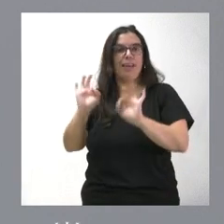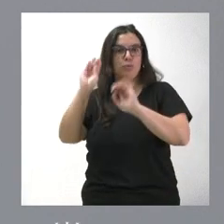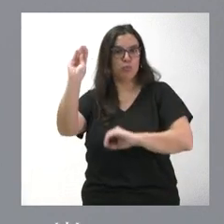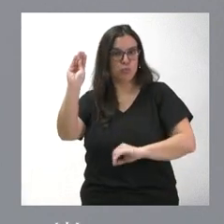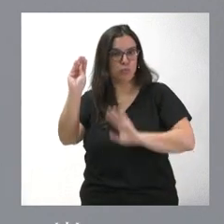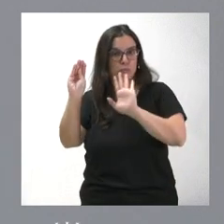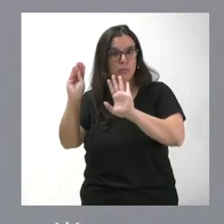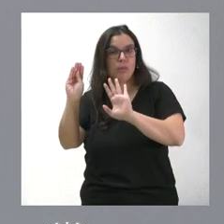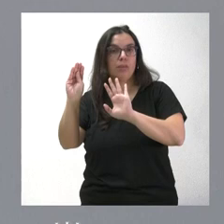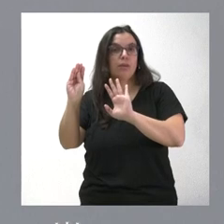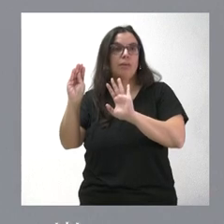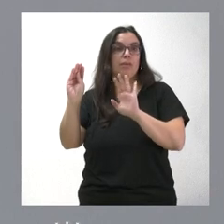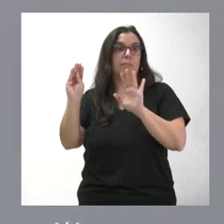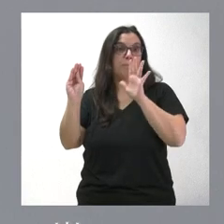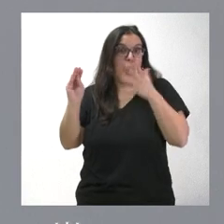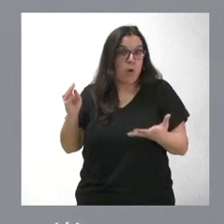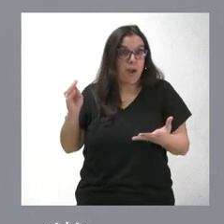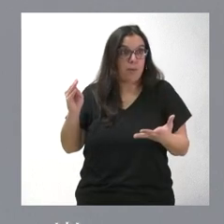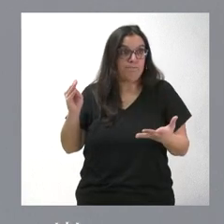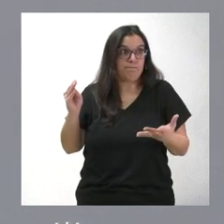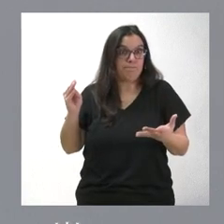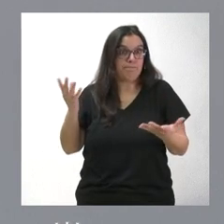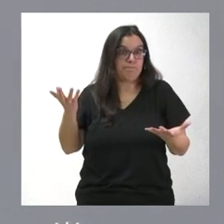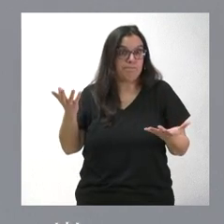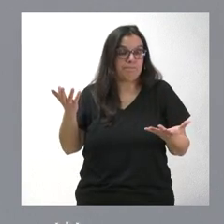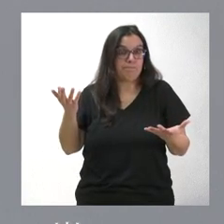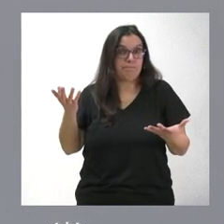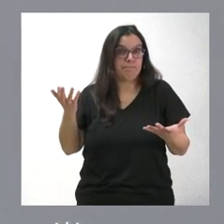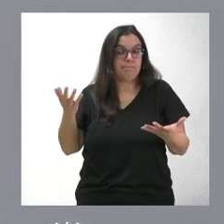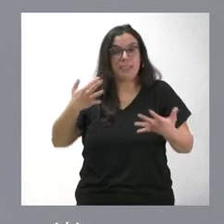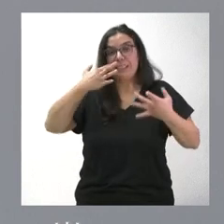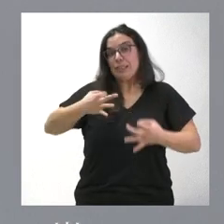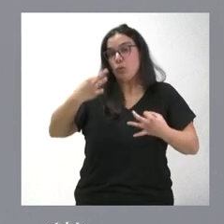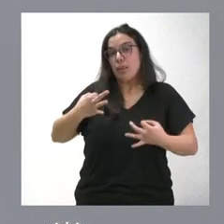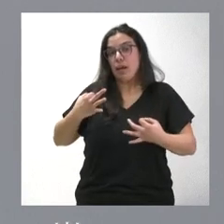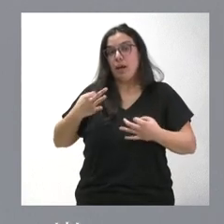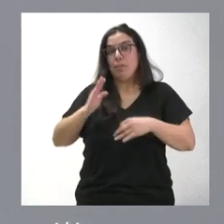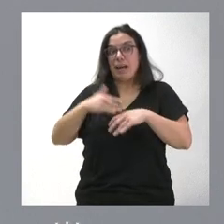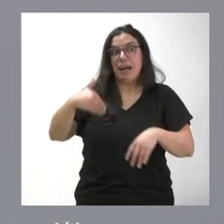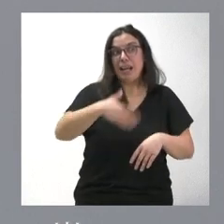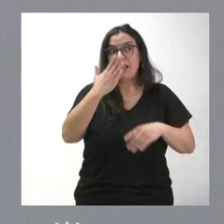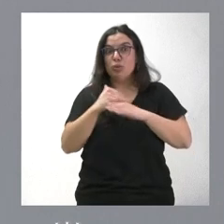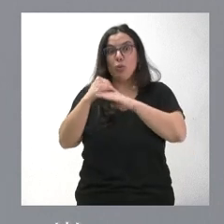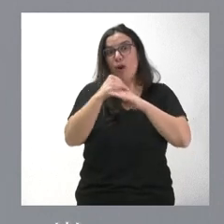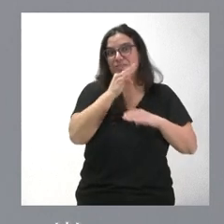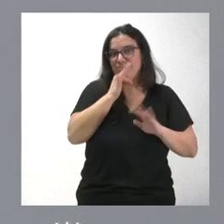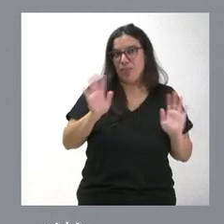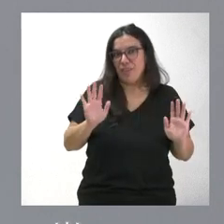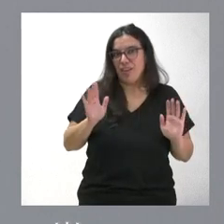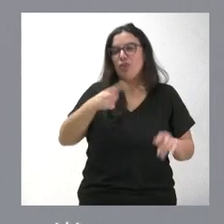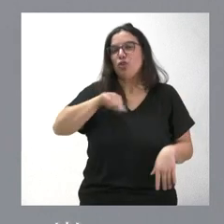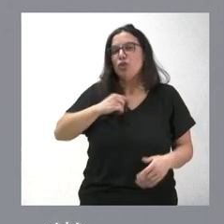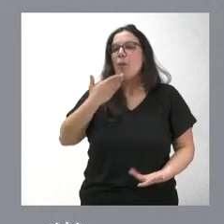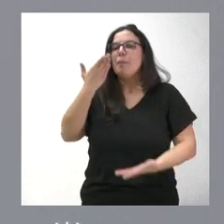sin que esto, a día de hoy, pues se garantice en términos de igualdad para el resto de los españoles. Nosotros estamos pidiendo